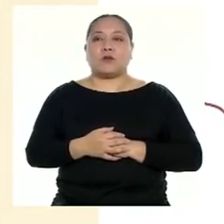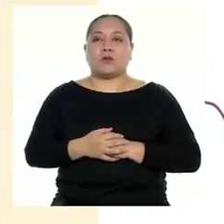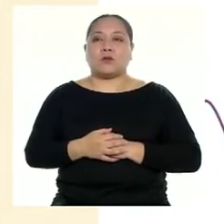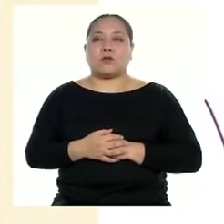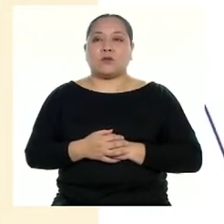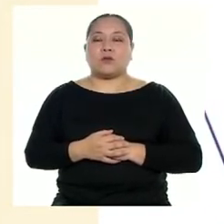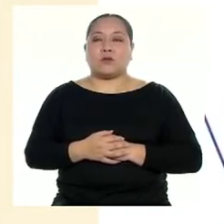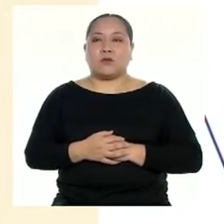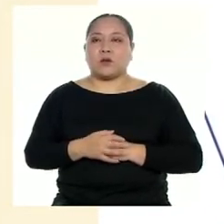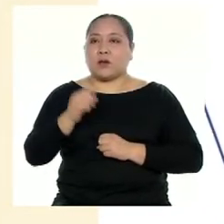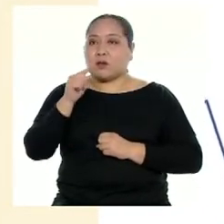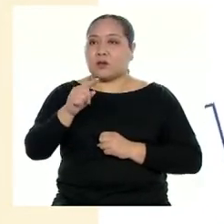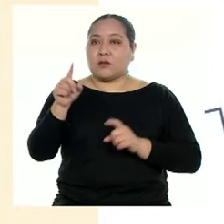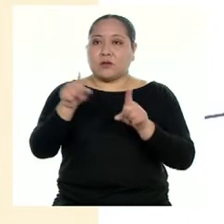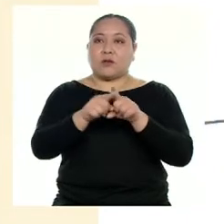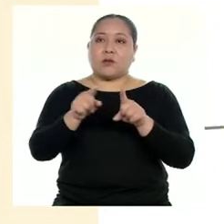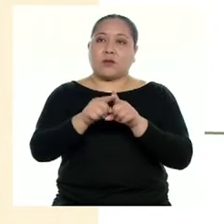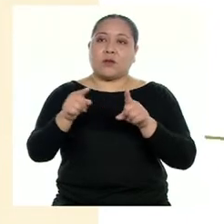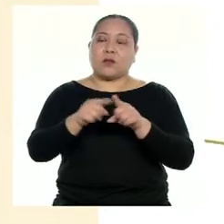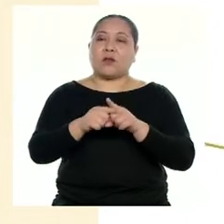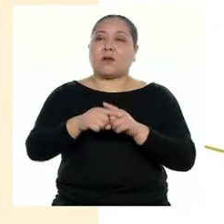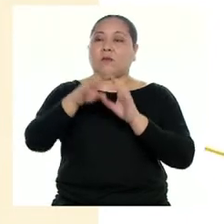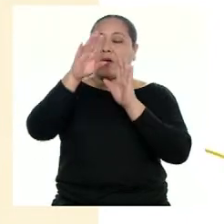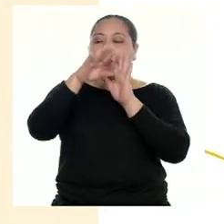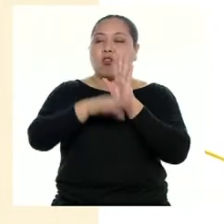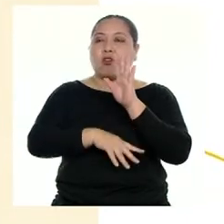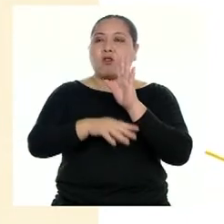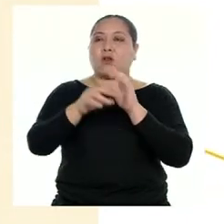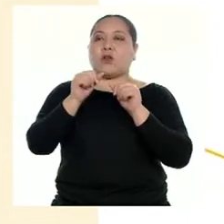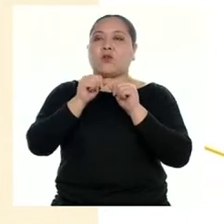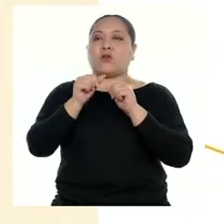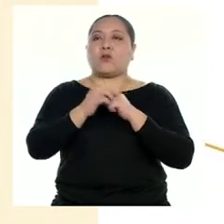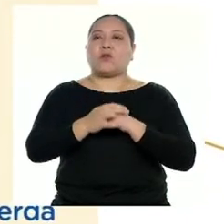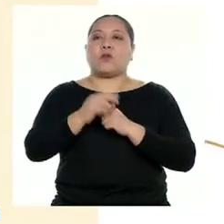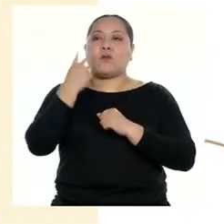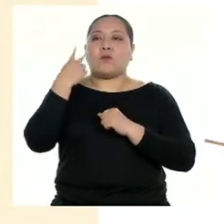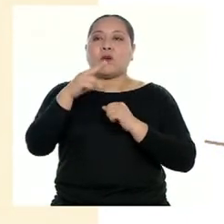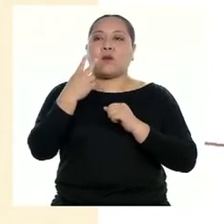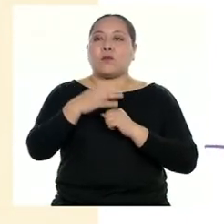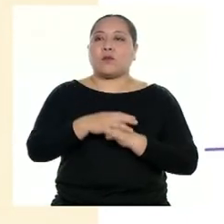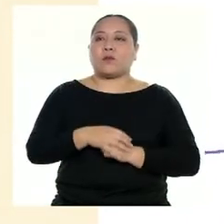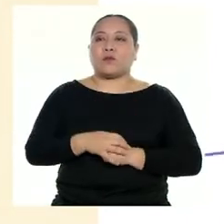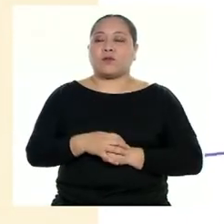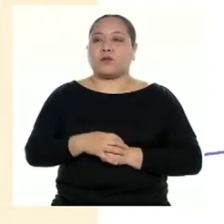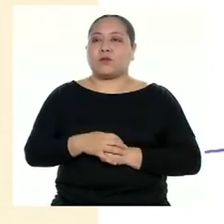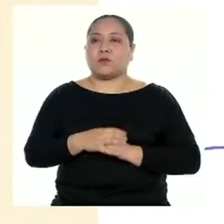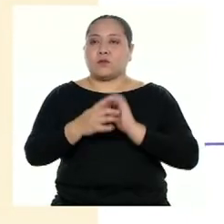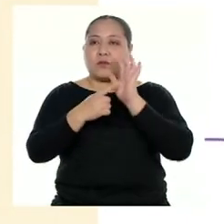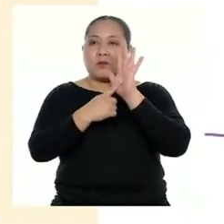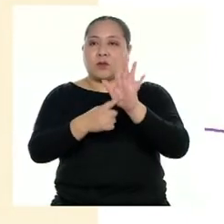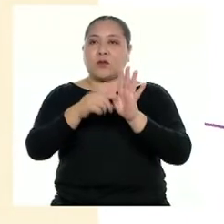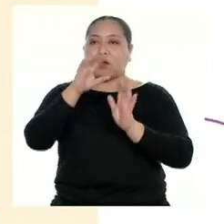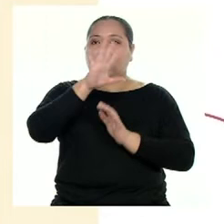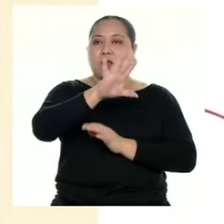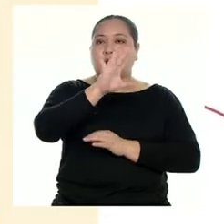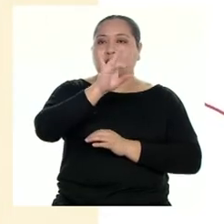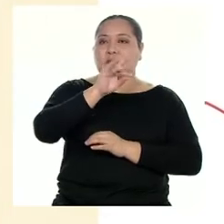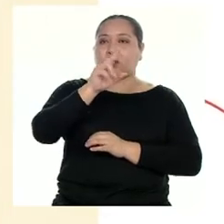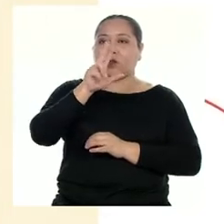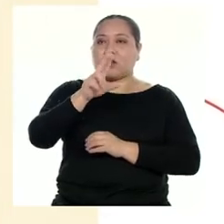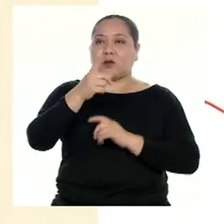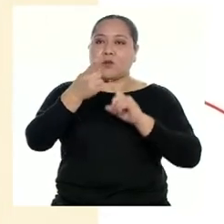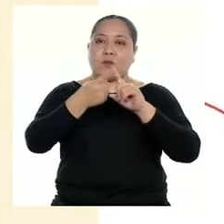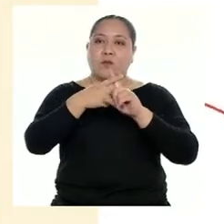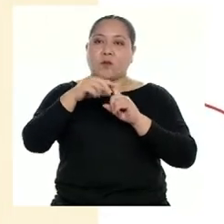Esto resultará en un número menor que la unidad. Vemos que al intentar expresar 583